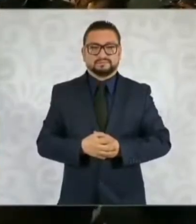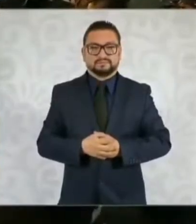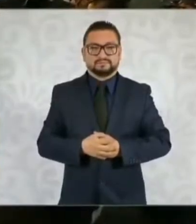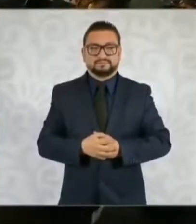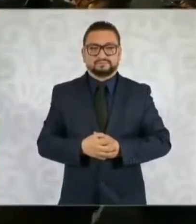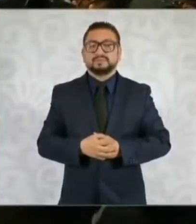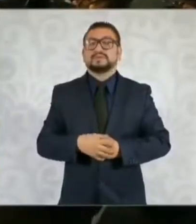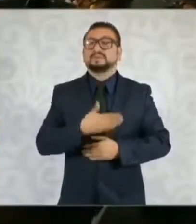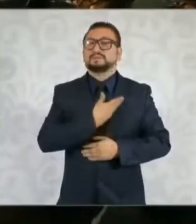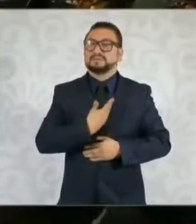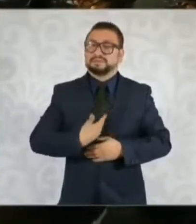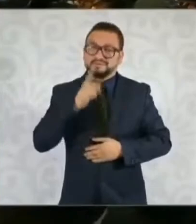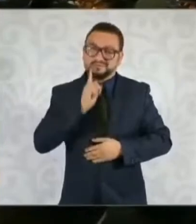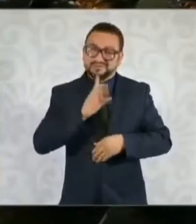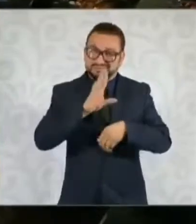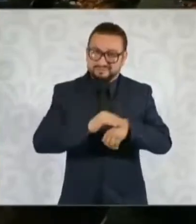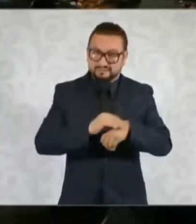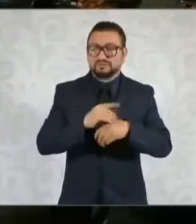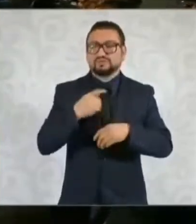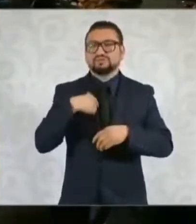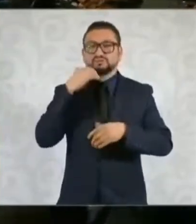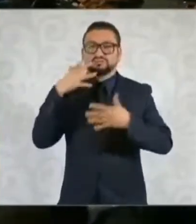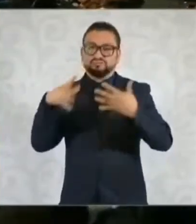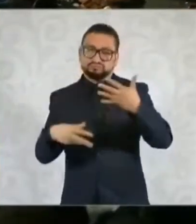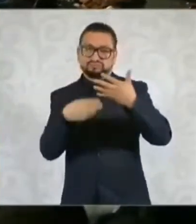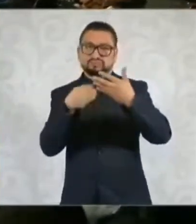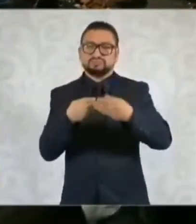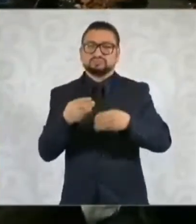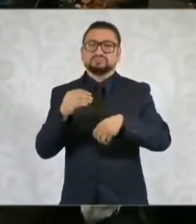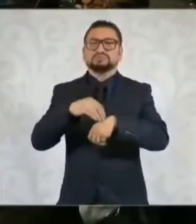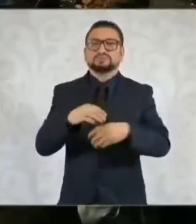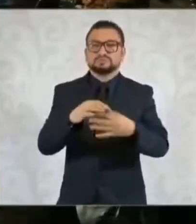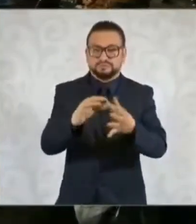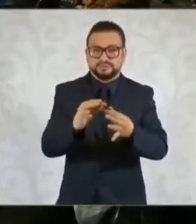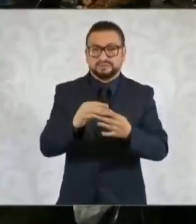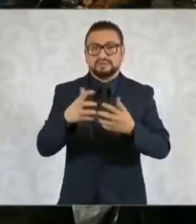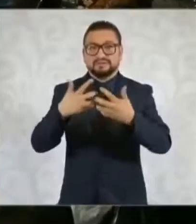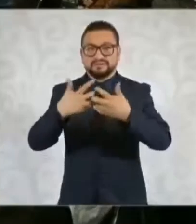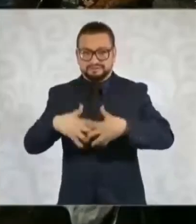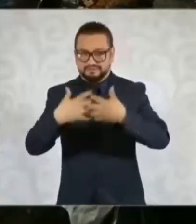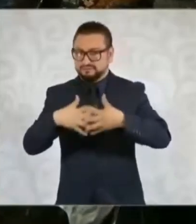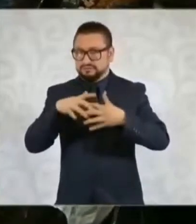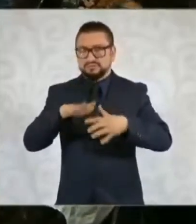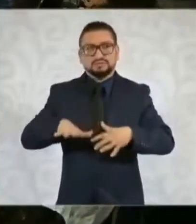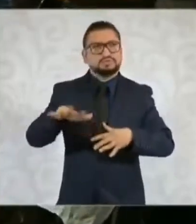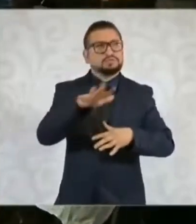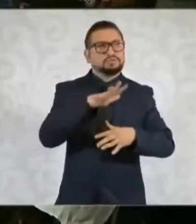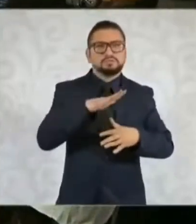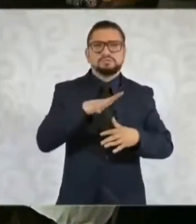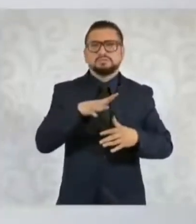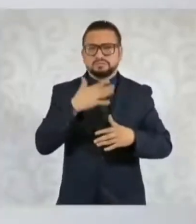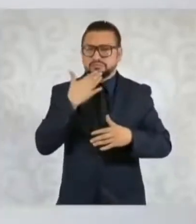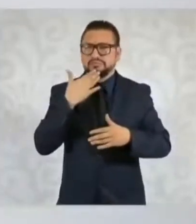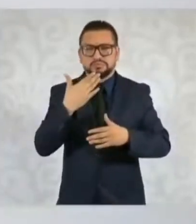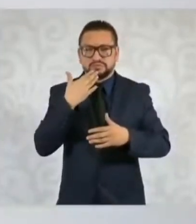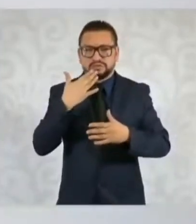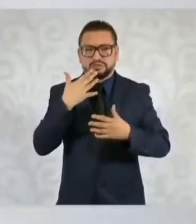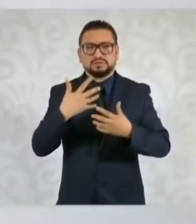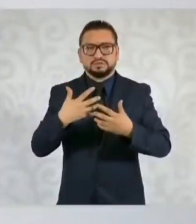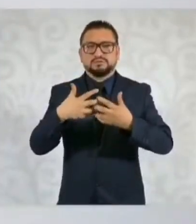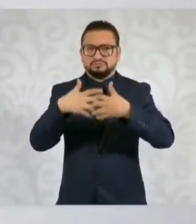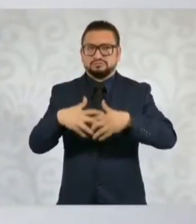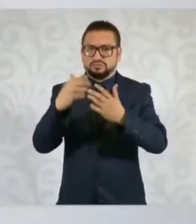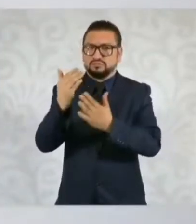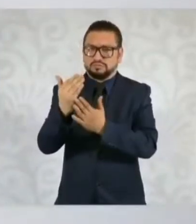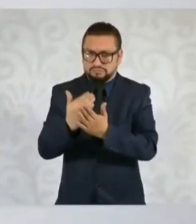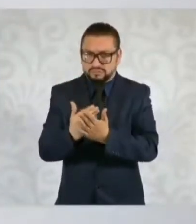Con su permiso, presidenta. Nada más para complementar, decirles que la refinería en términos físicos se encuentra operando al mínimo, como